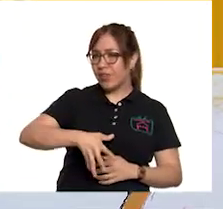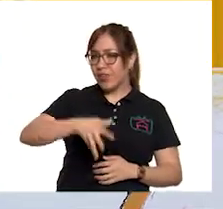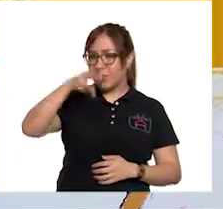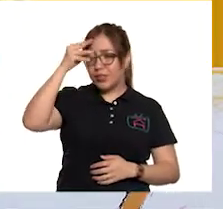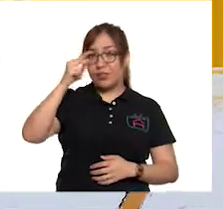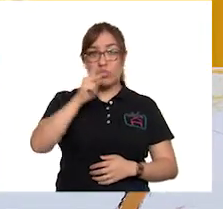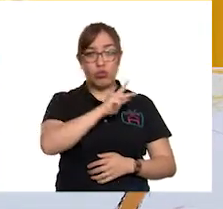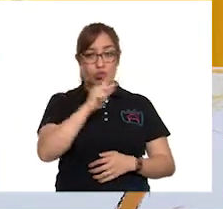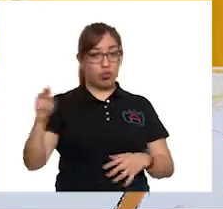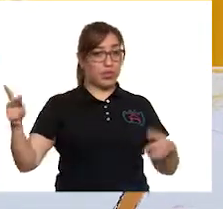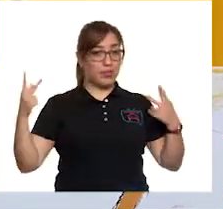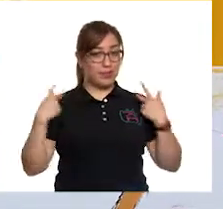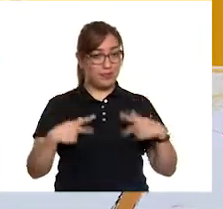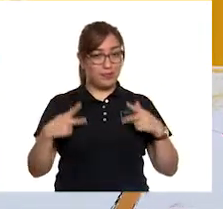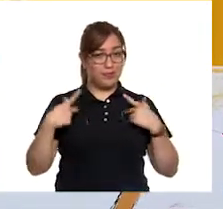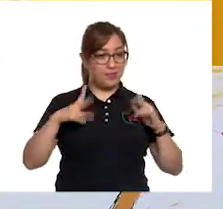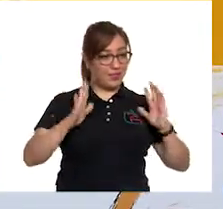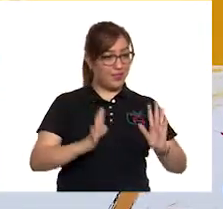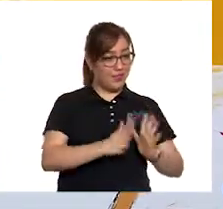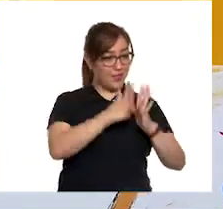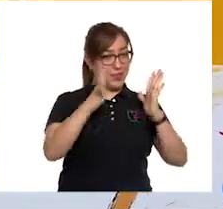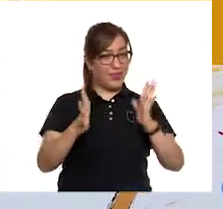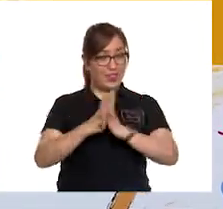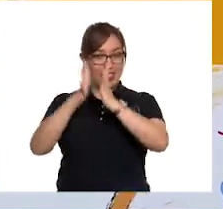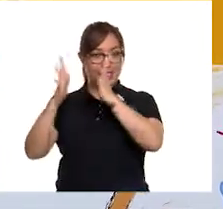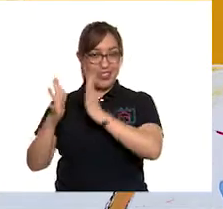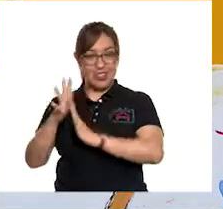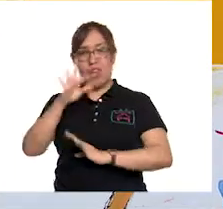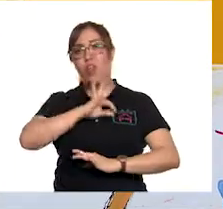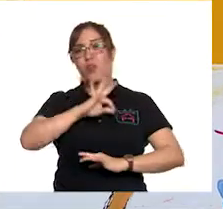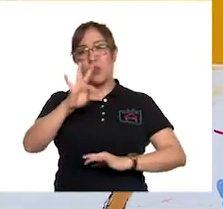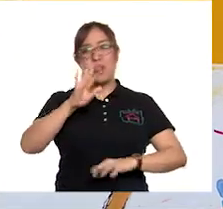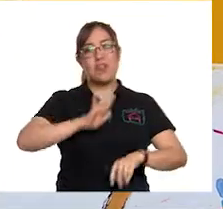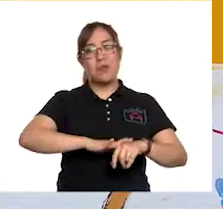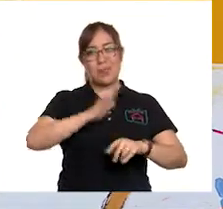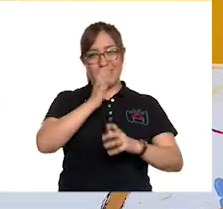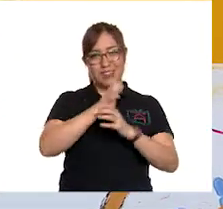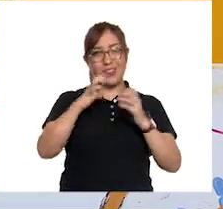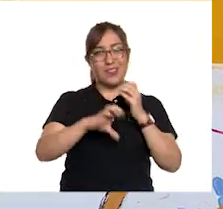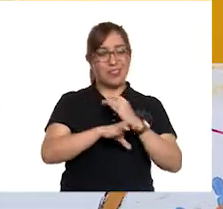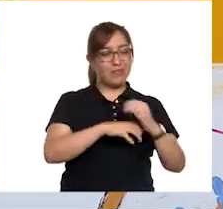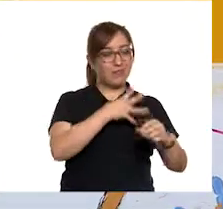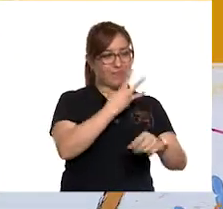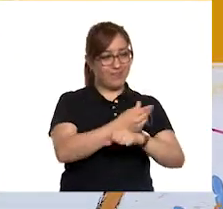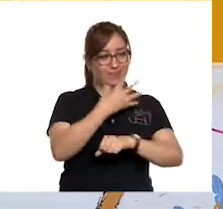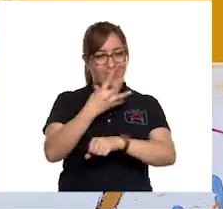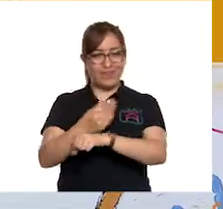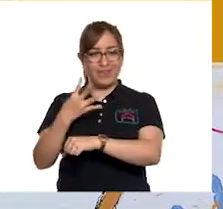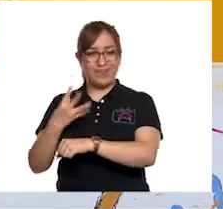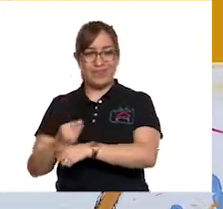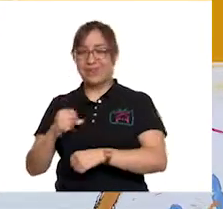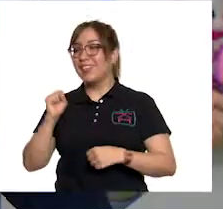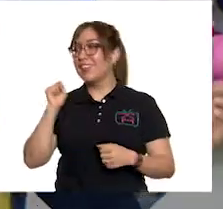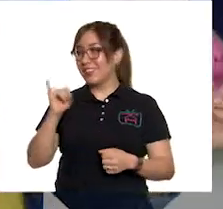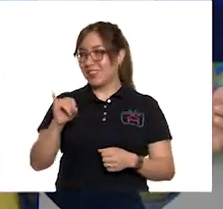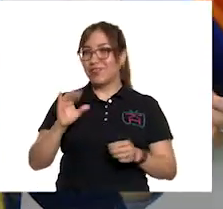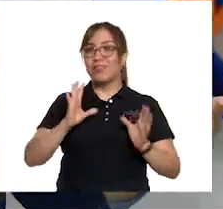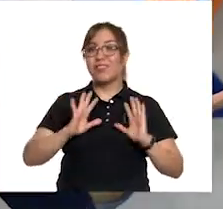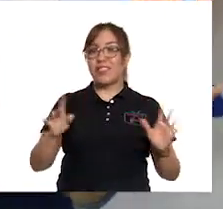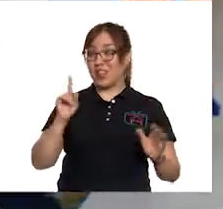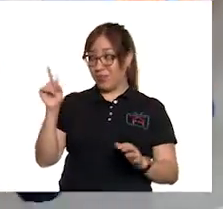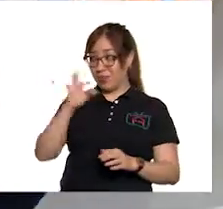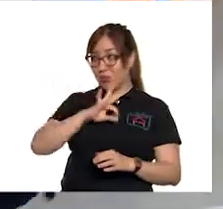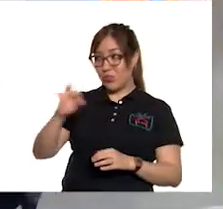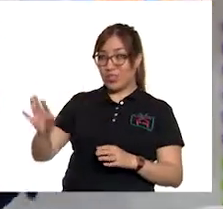participamos, podemos cubrir muchas inquietudes y necesidades. Exactamente. Así que ya puedes ir a tu